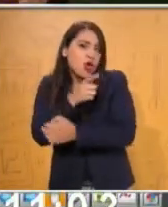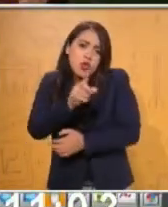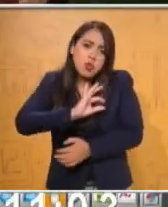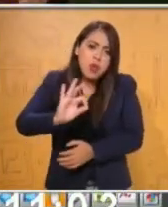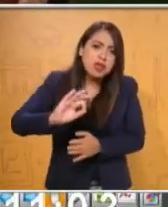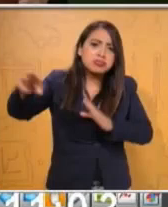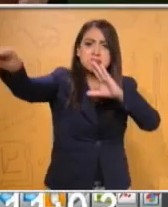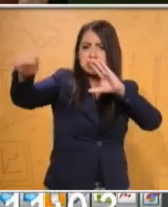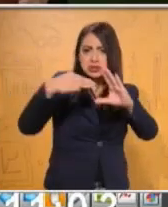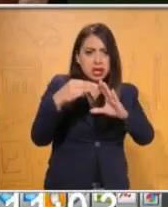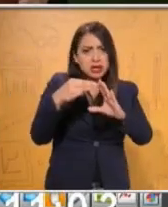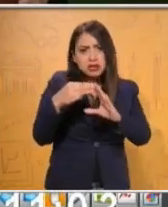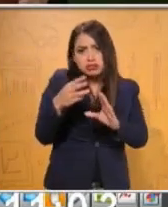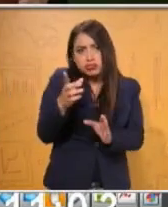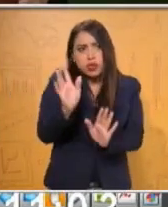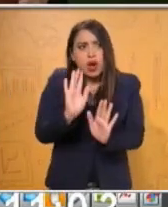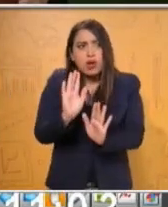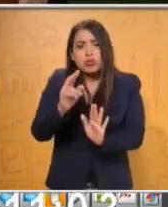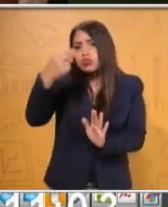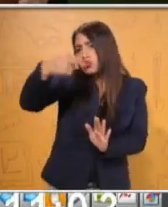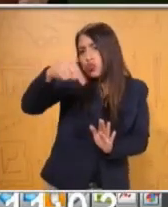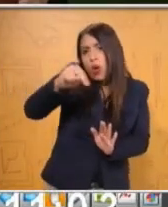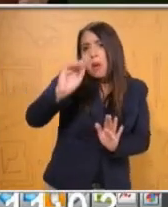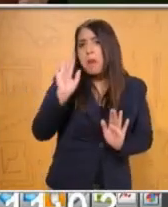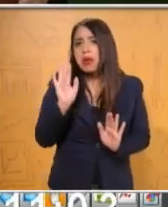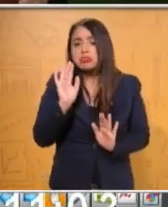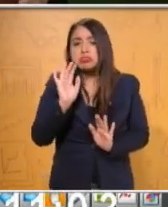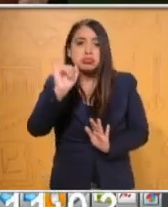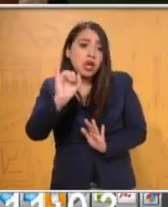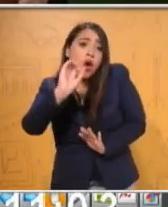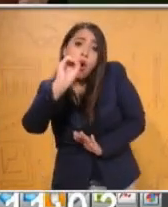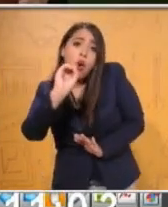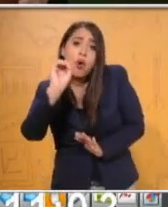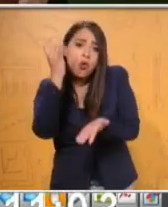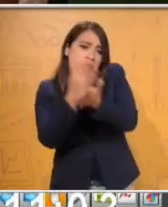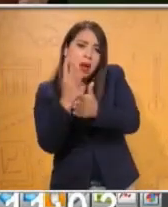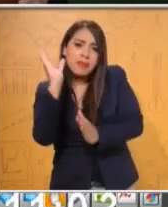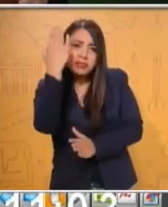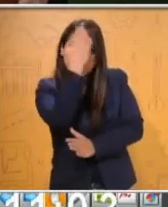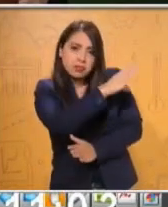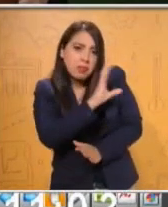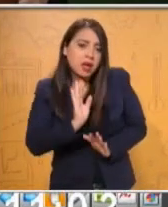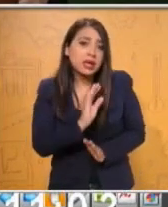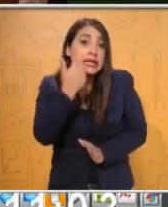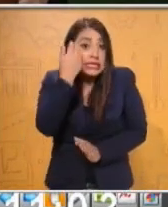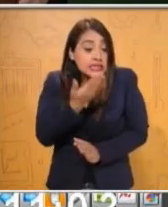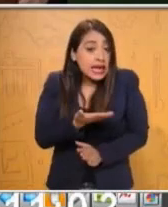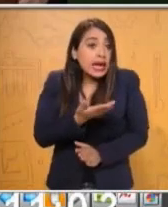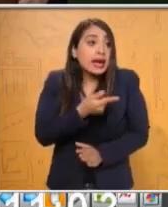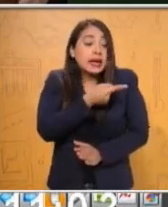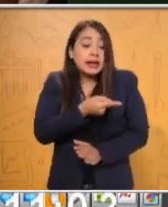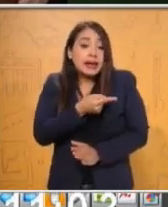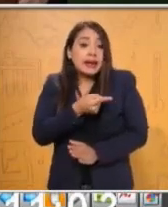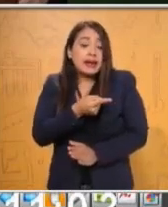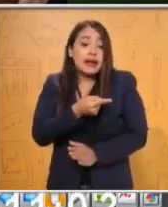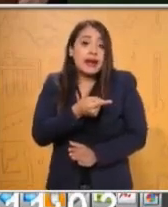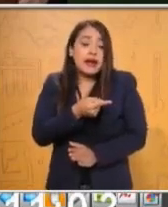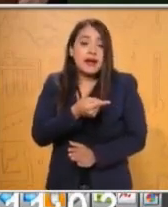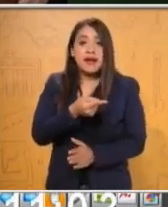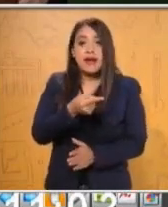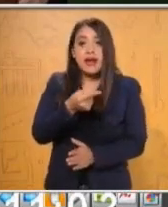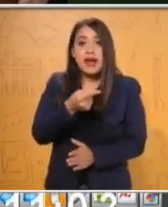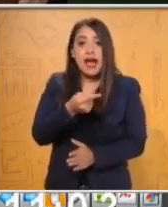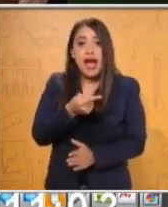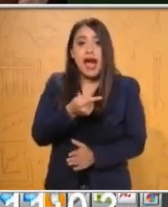nombre o solamente la imagen. Quisiera hacer un reconocimiento muy especial, maestra, a Leila Sofía